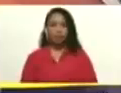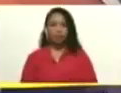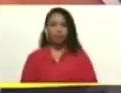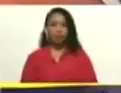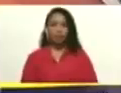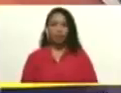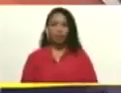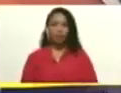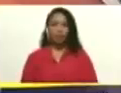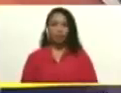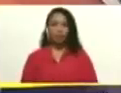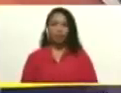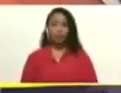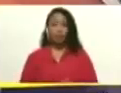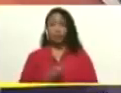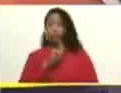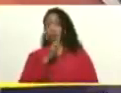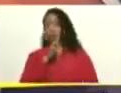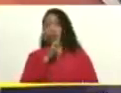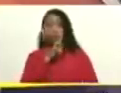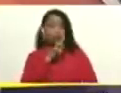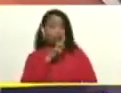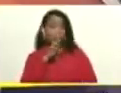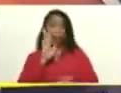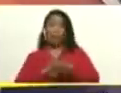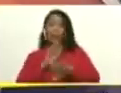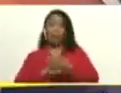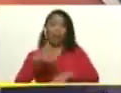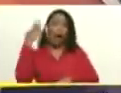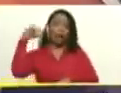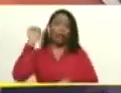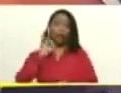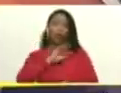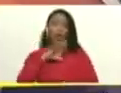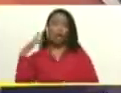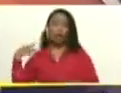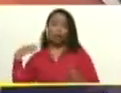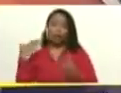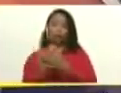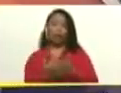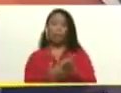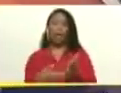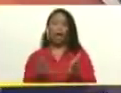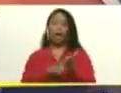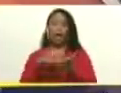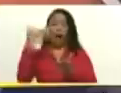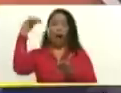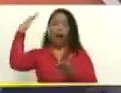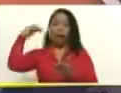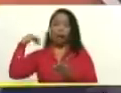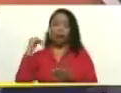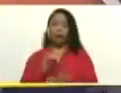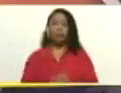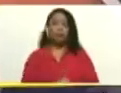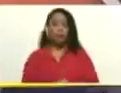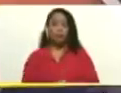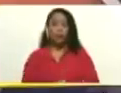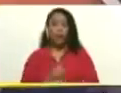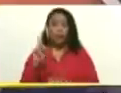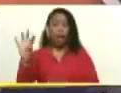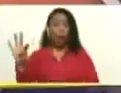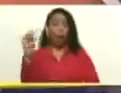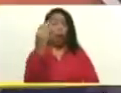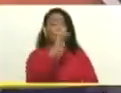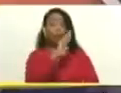Una tragedia sucedió en Venezuela durante décadas, al calor de la Cuarta